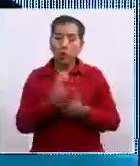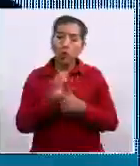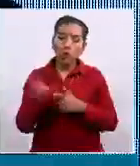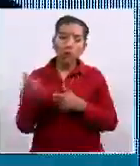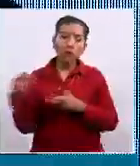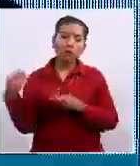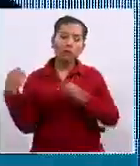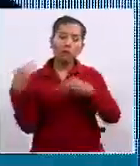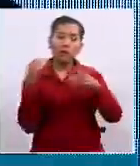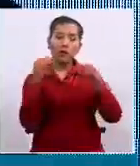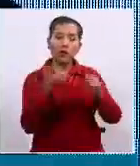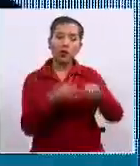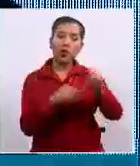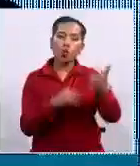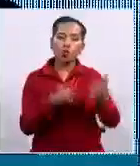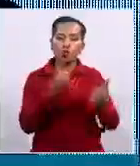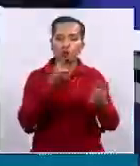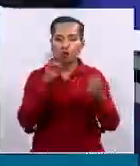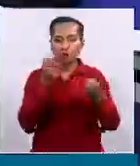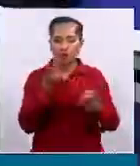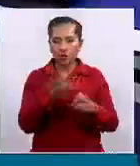a esta otra línea aérea.